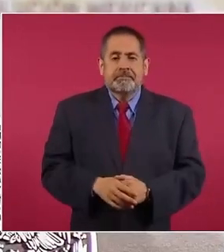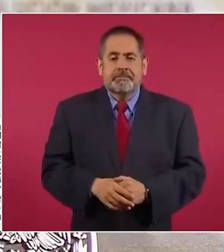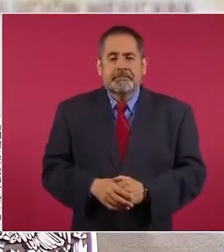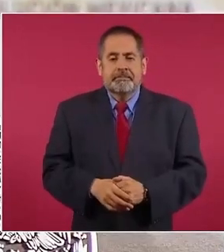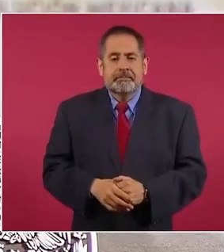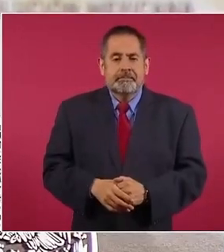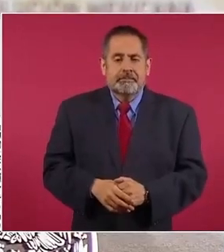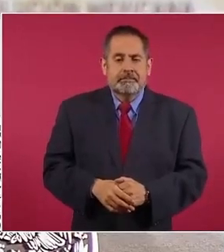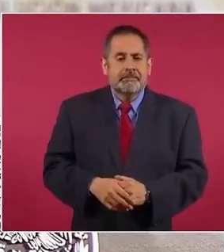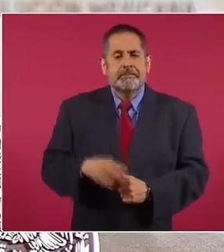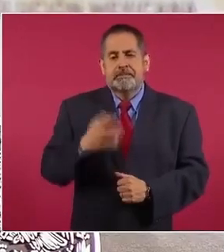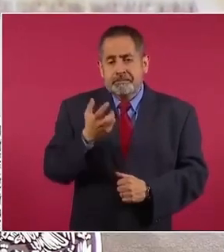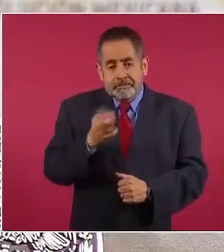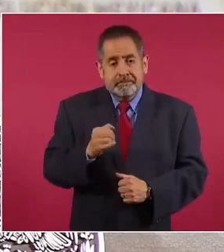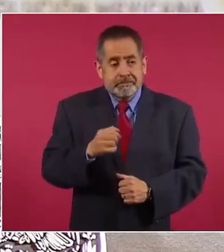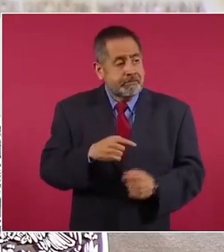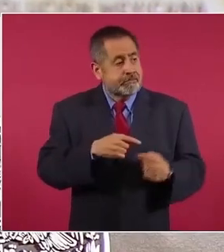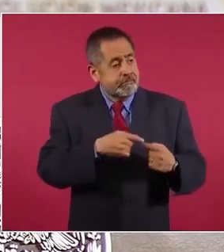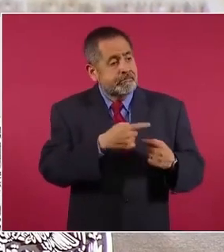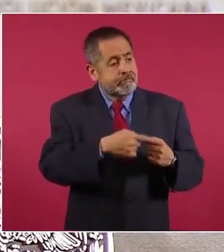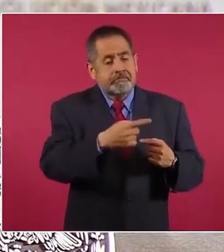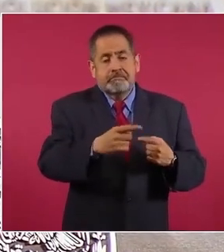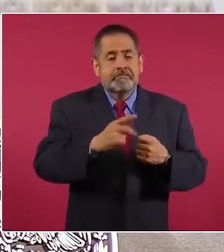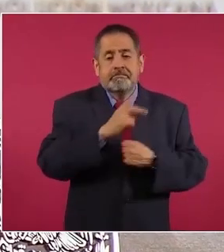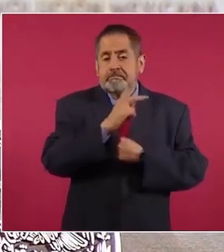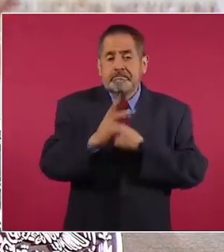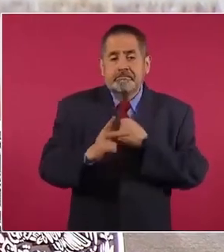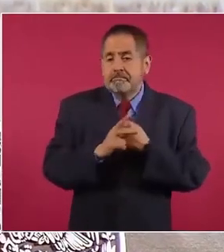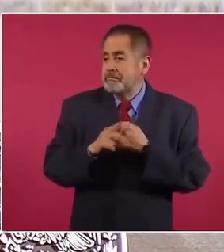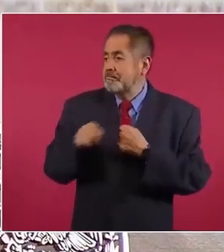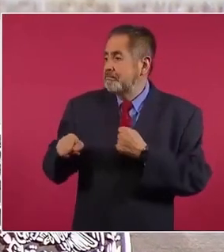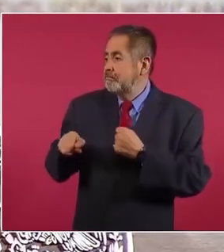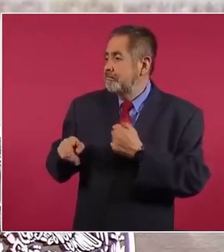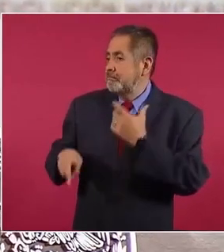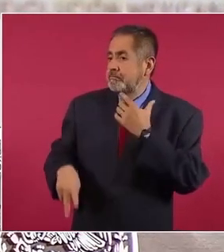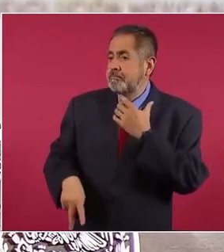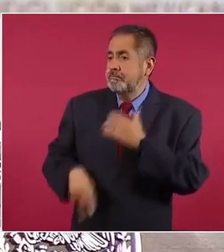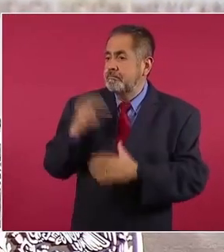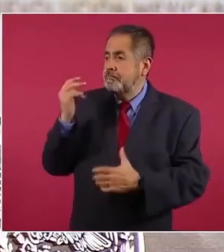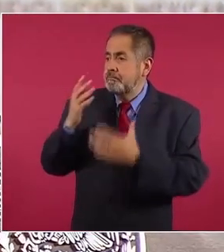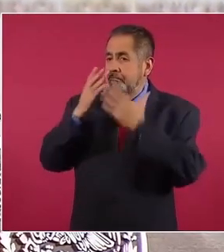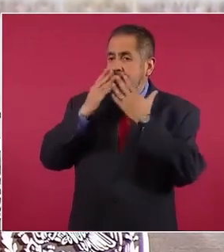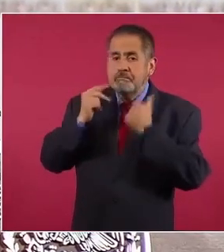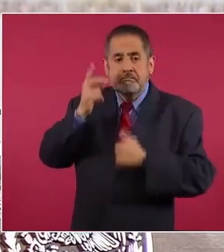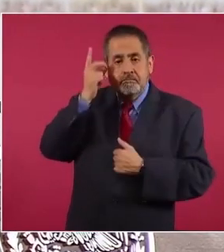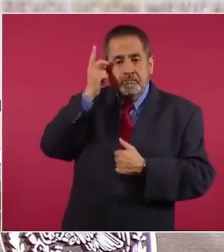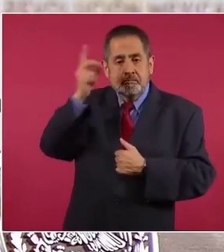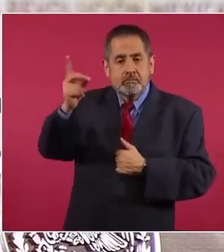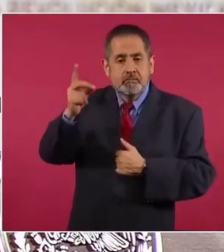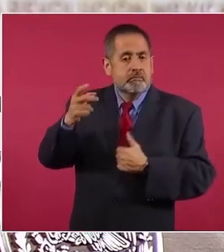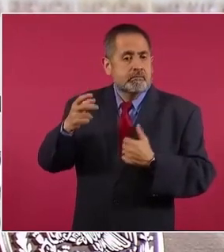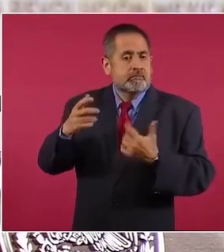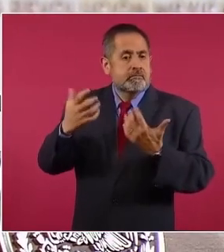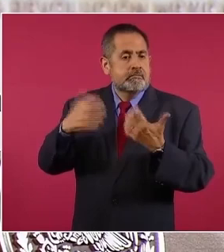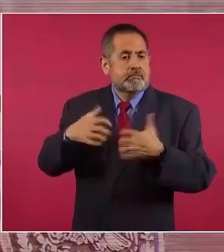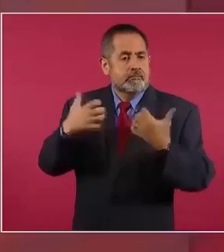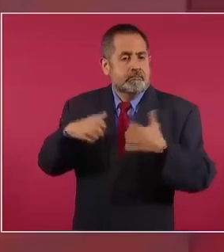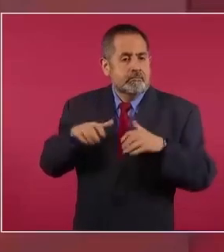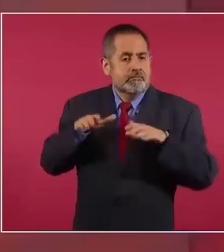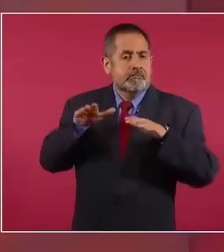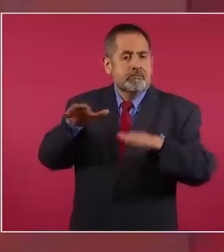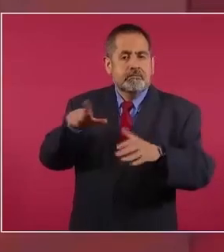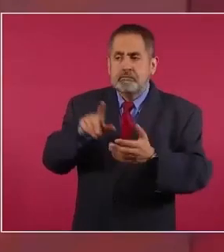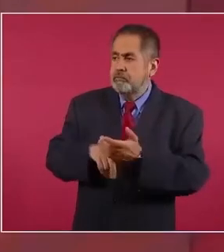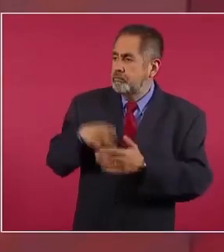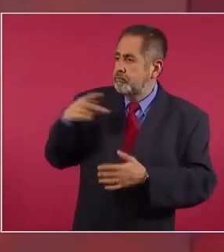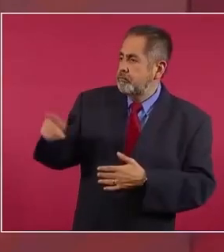y así el país se queda sin una empresa pública de